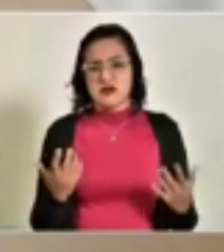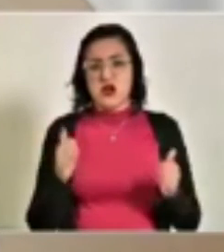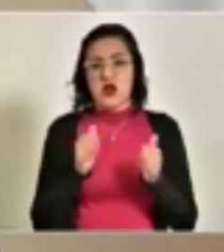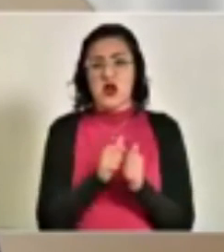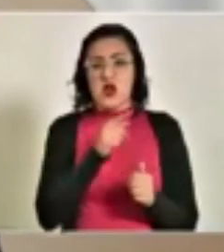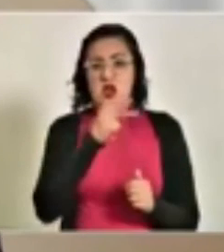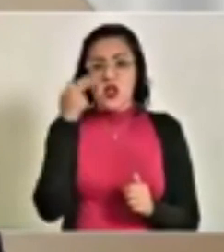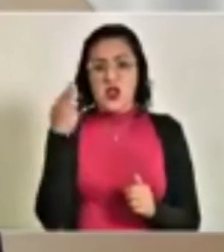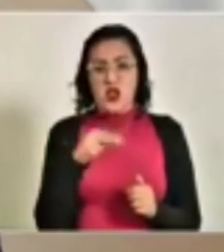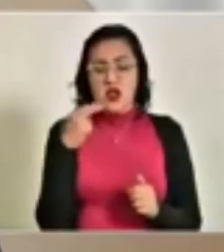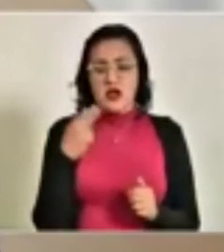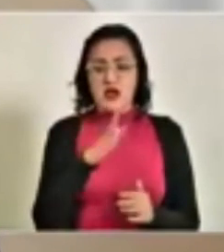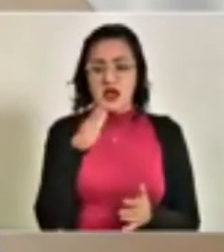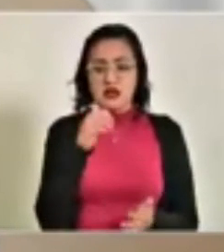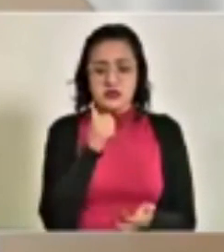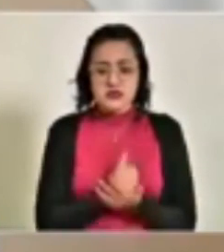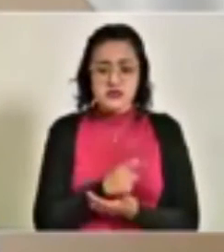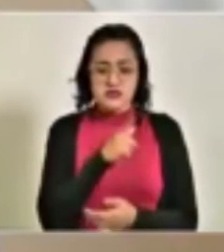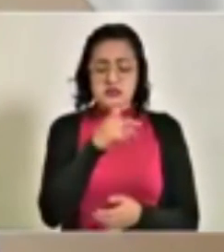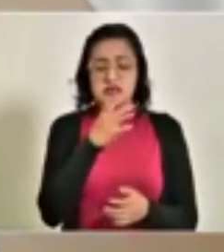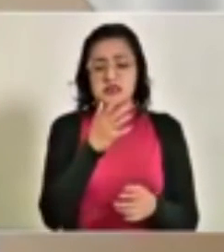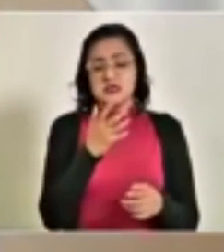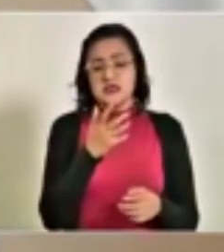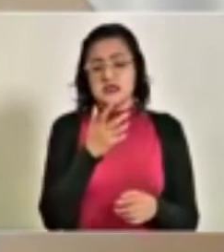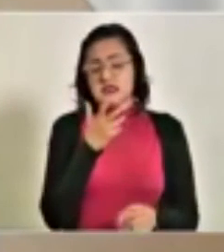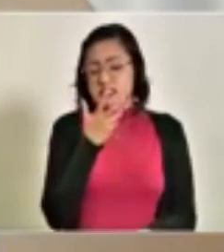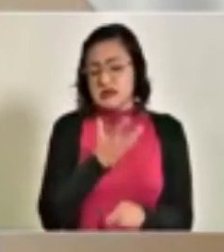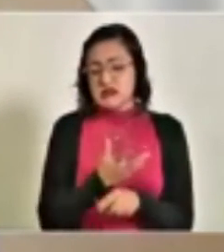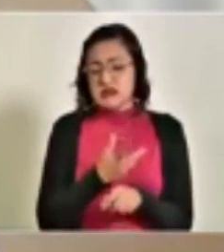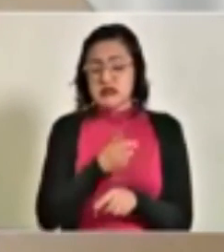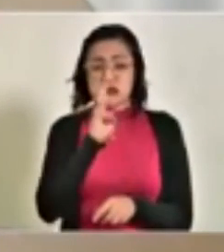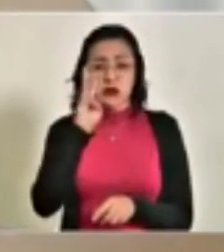nombre de una ciudad de Estados Unidos, Washington?